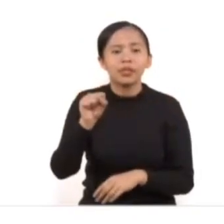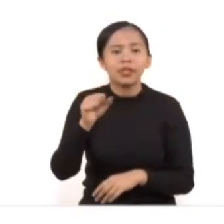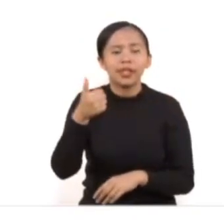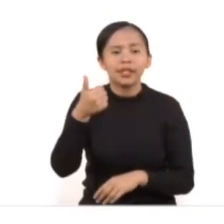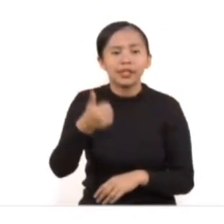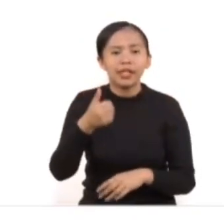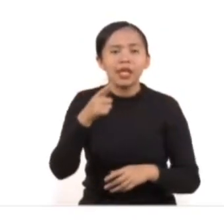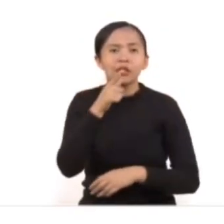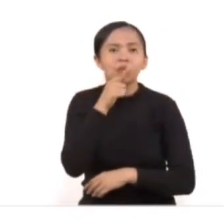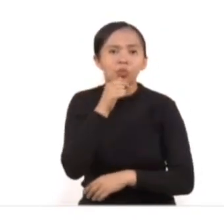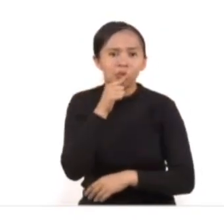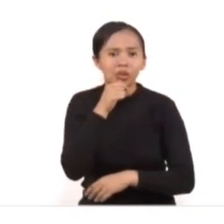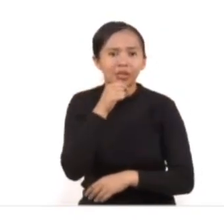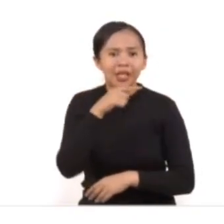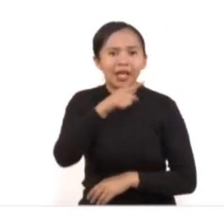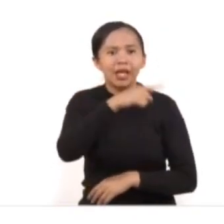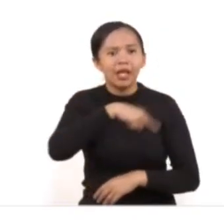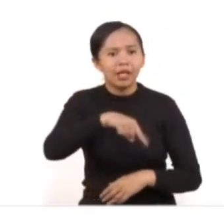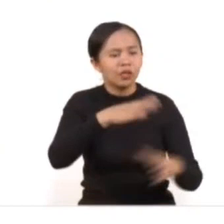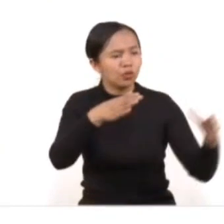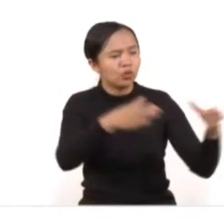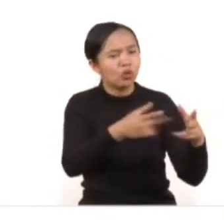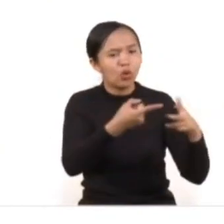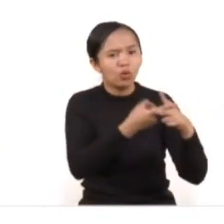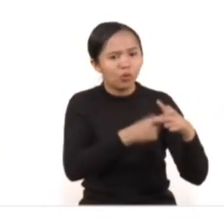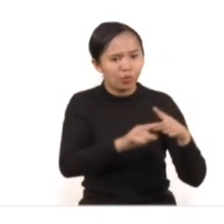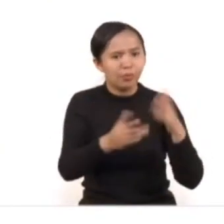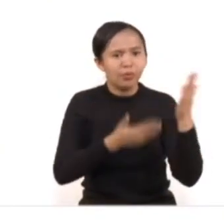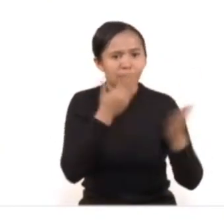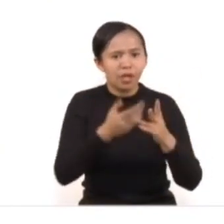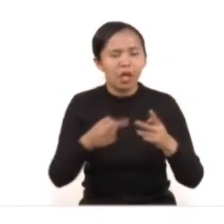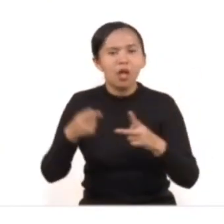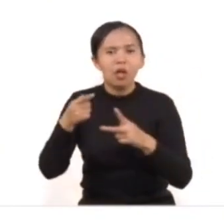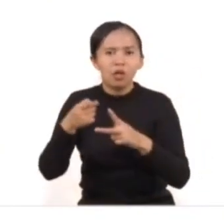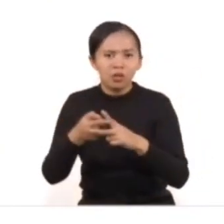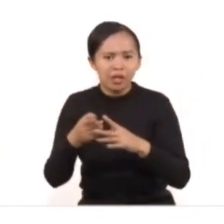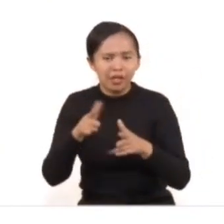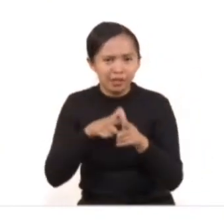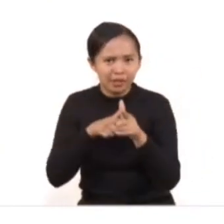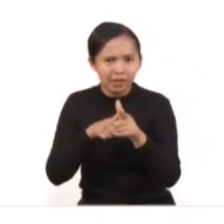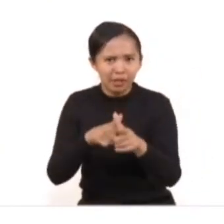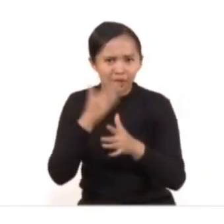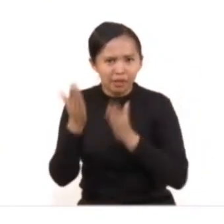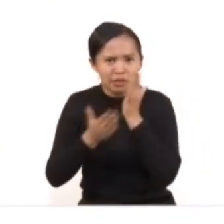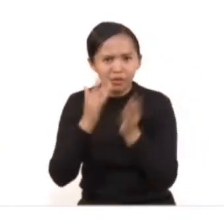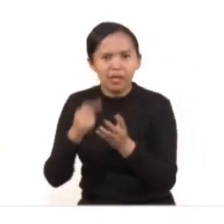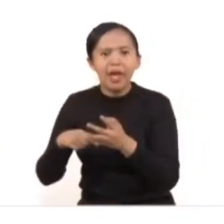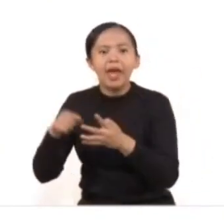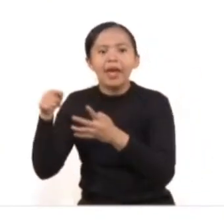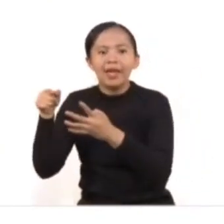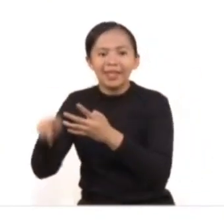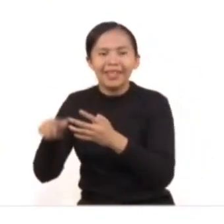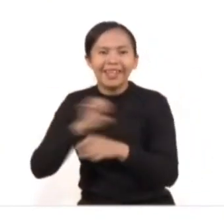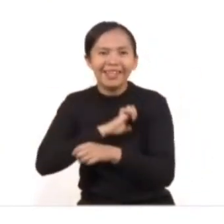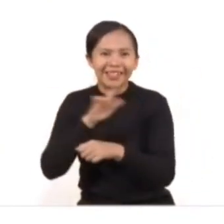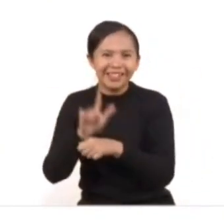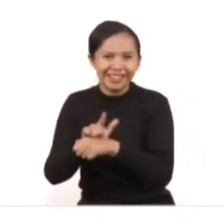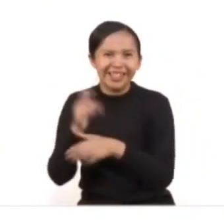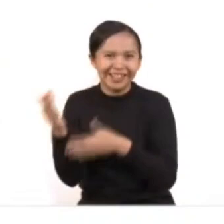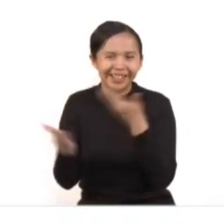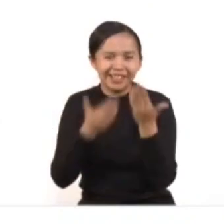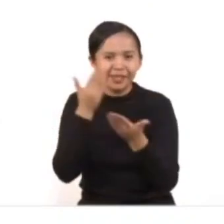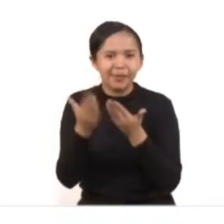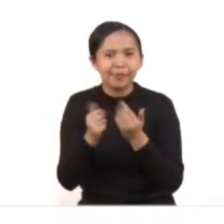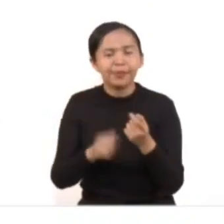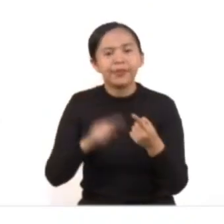que incluyen a aquellas personas en formación inicial, continua y especializada. Entre los contenidos que se imparten se